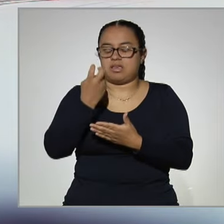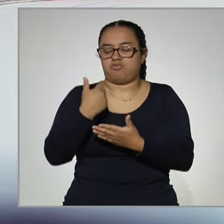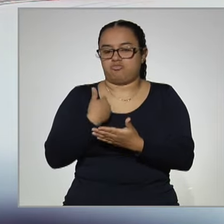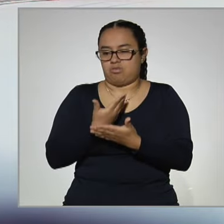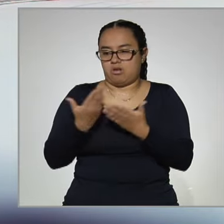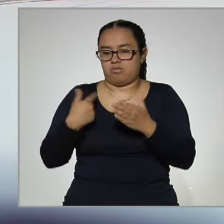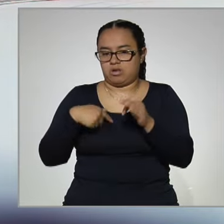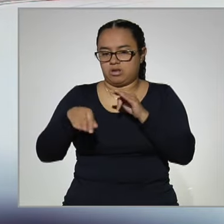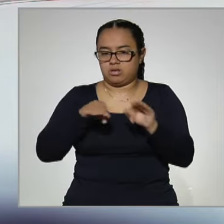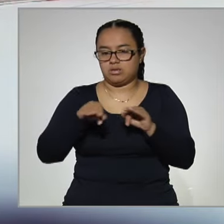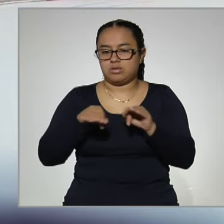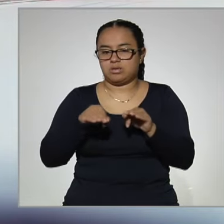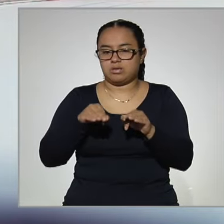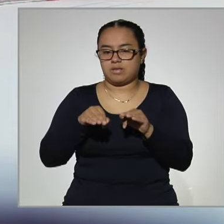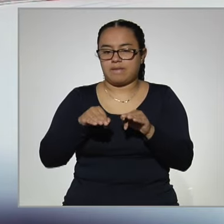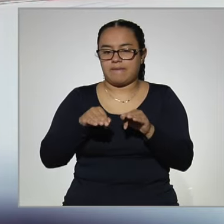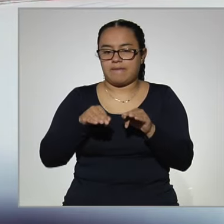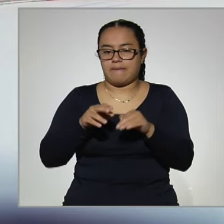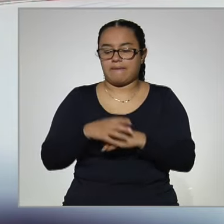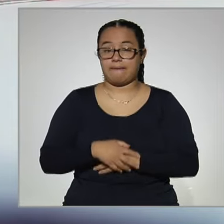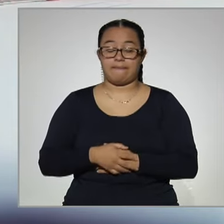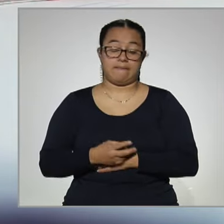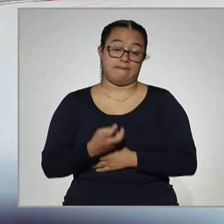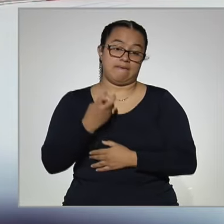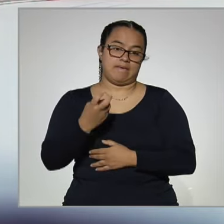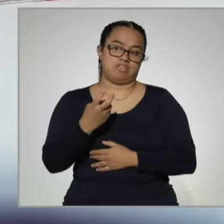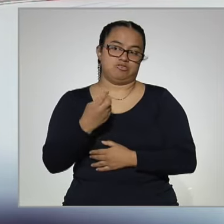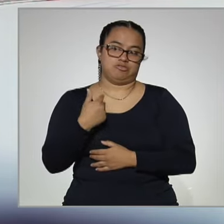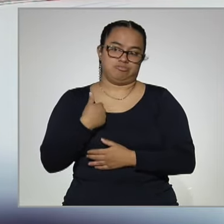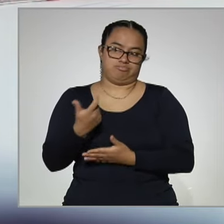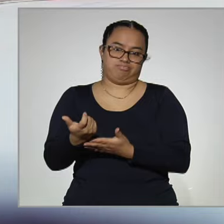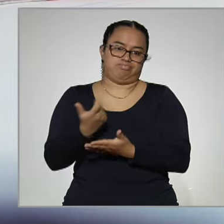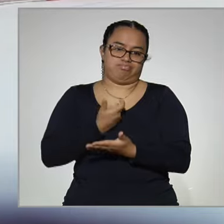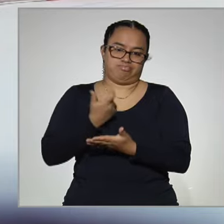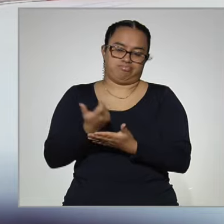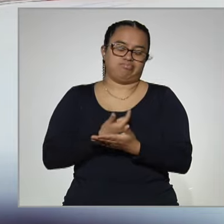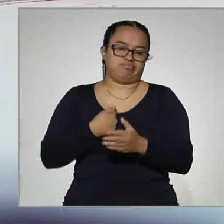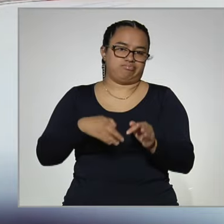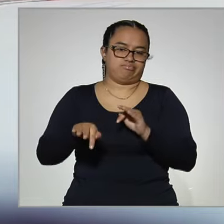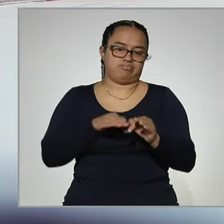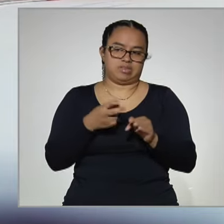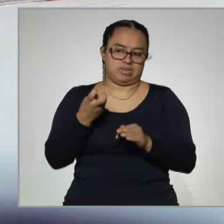ahora y que es mi fuente grande de ingresos.